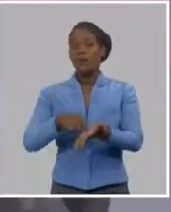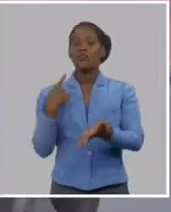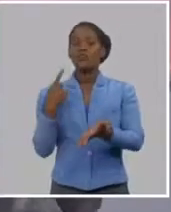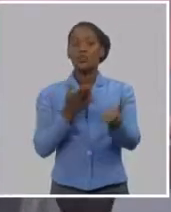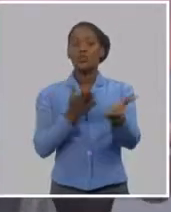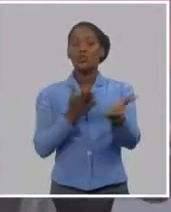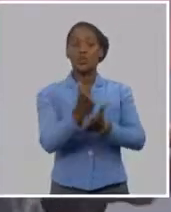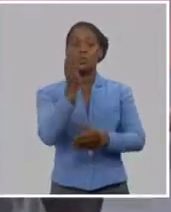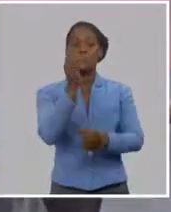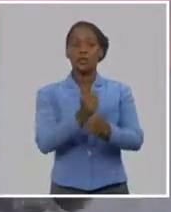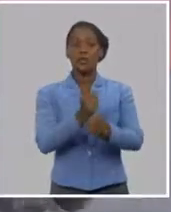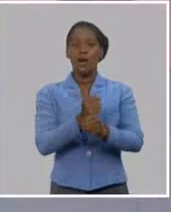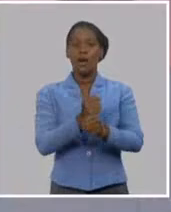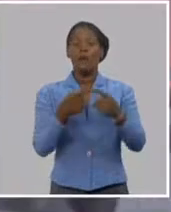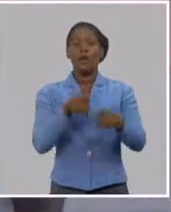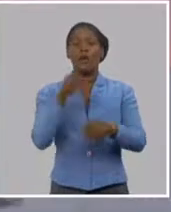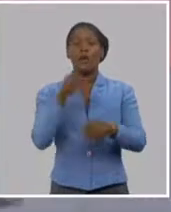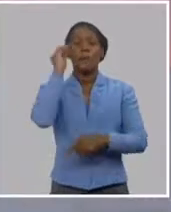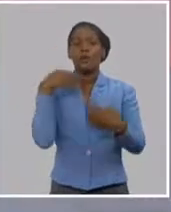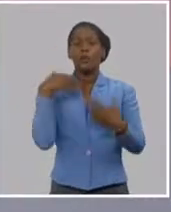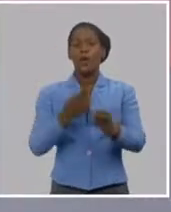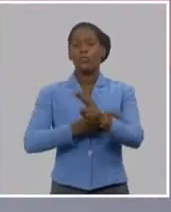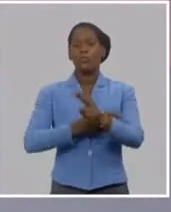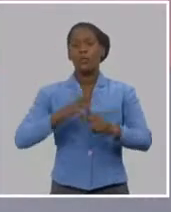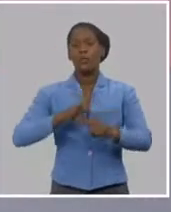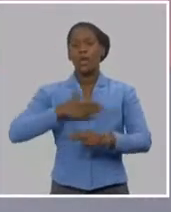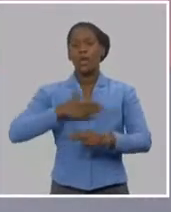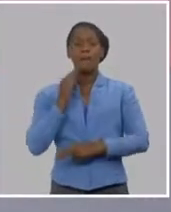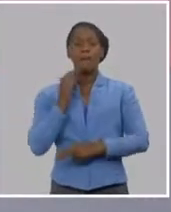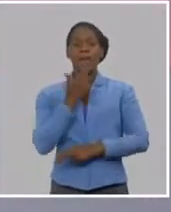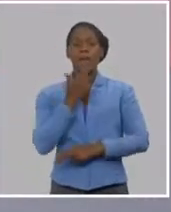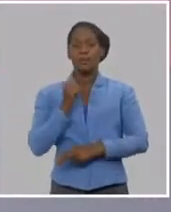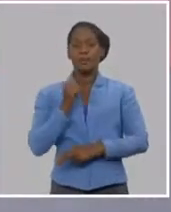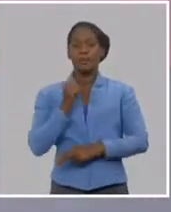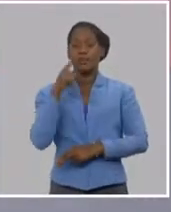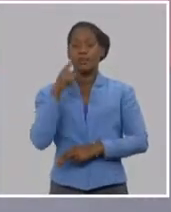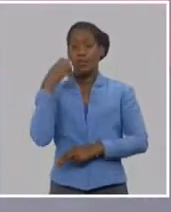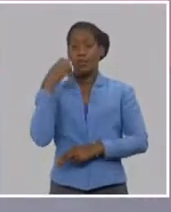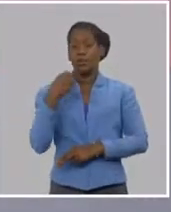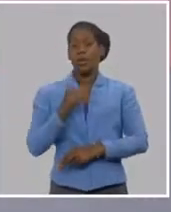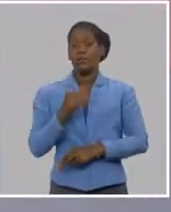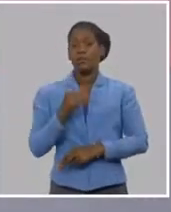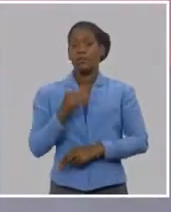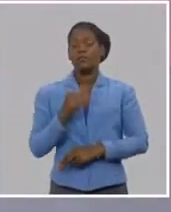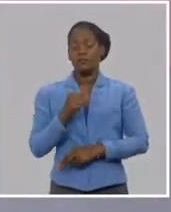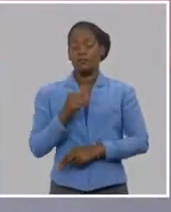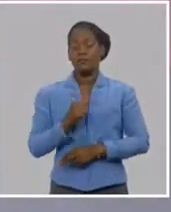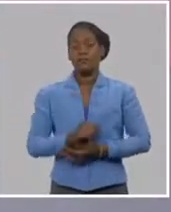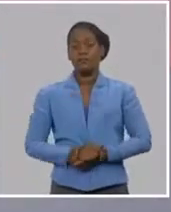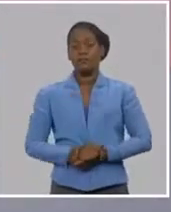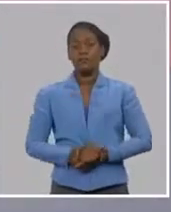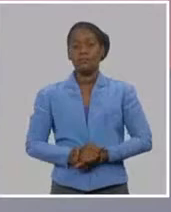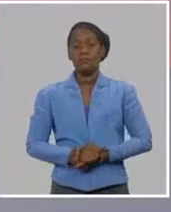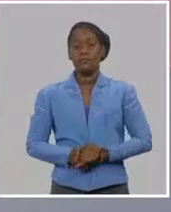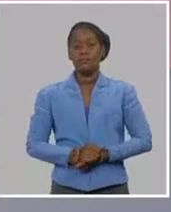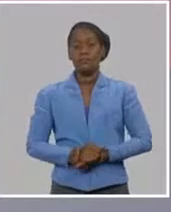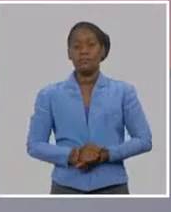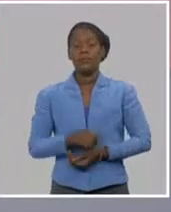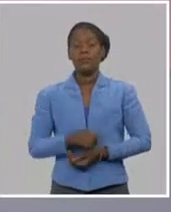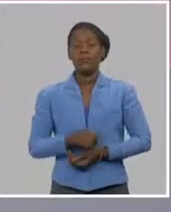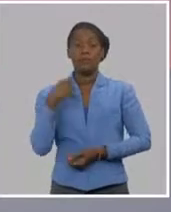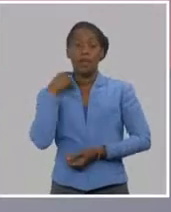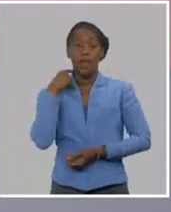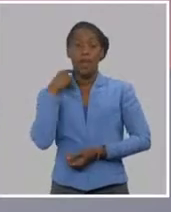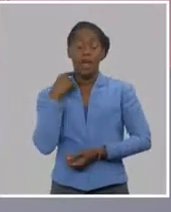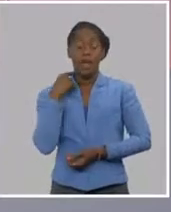seminarios de estudios martianos, que ya se estaban desarrollando desde la década del 70 del siglo pasado. Y en un año tan singular